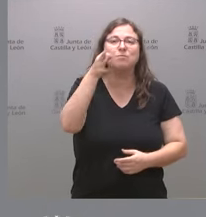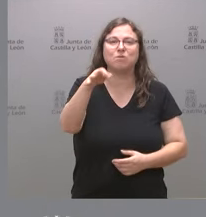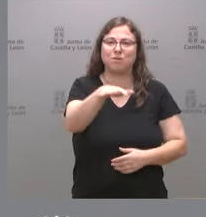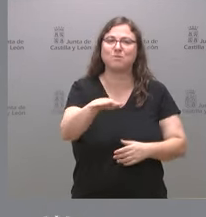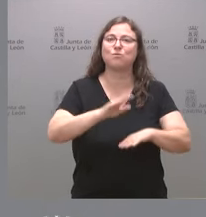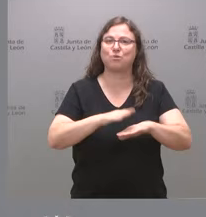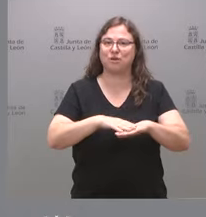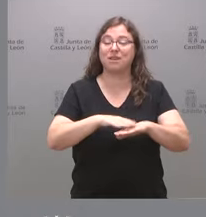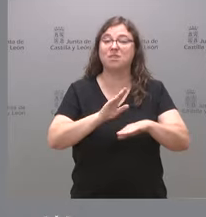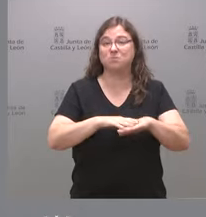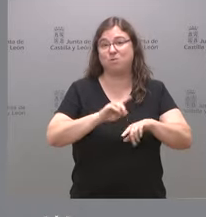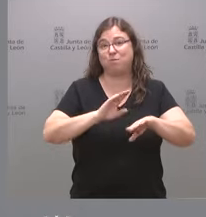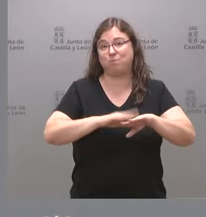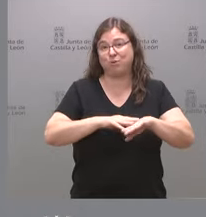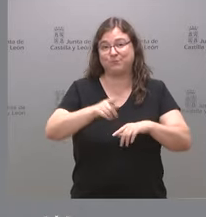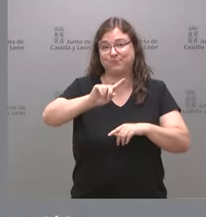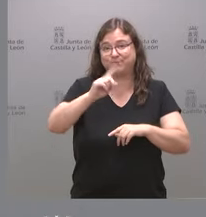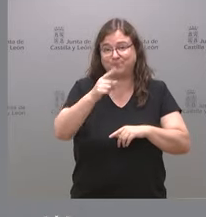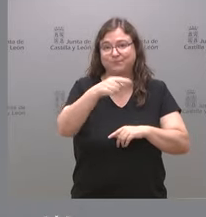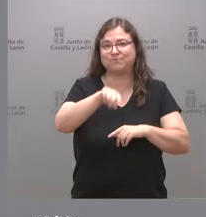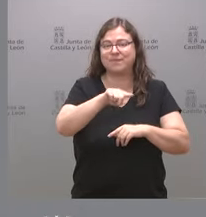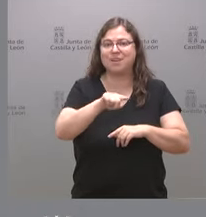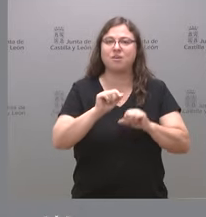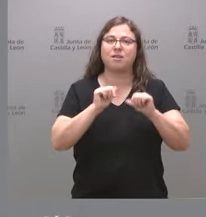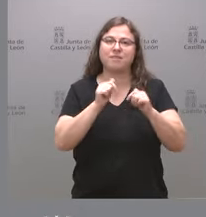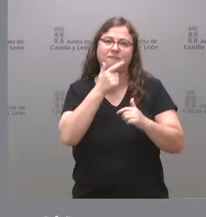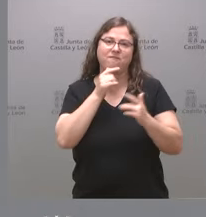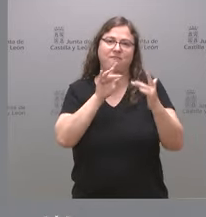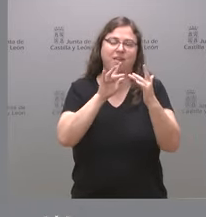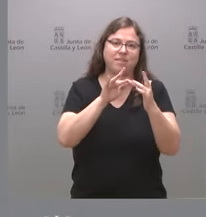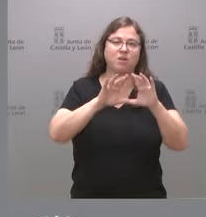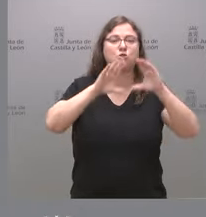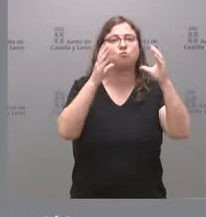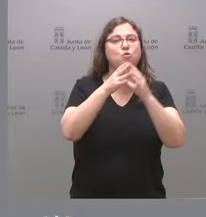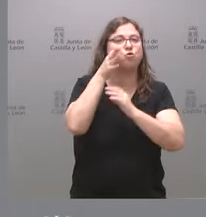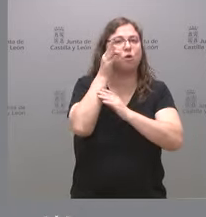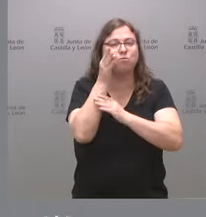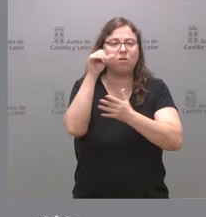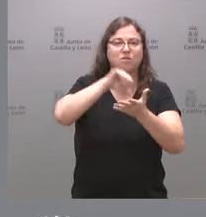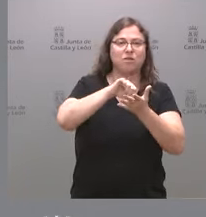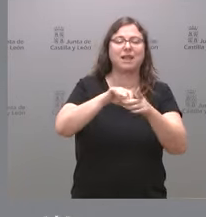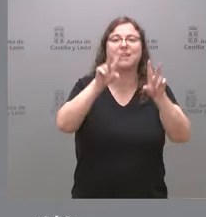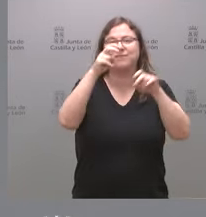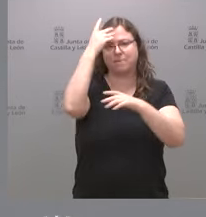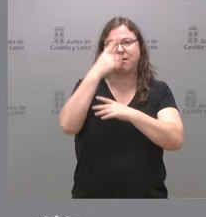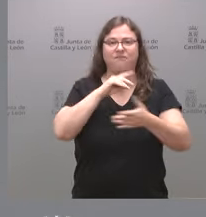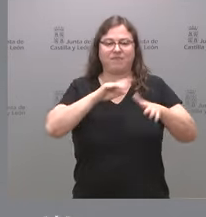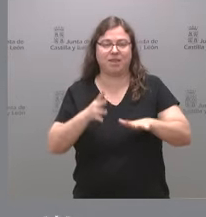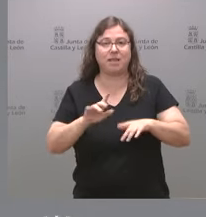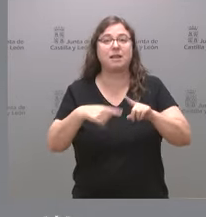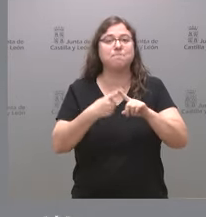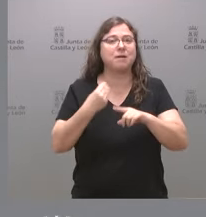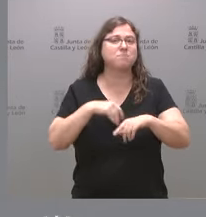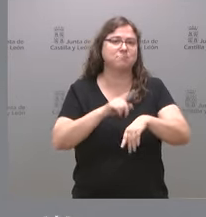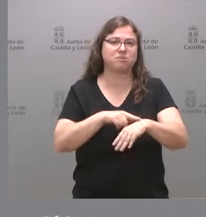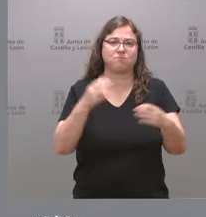primero porque, lógicamente, esto permite acercar e igualar mundo rural y urbano en el ámbito de la digitalización y, a su vez, también